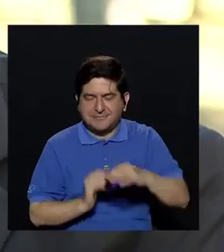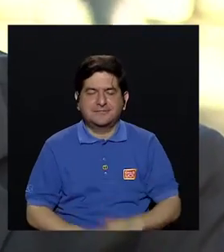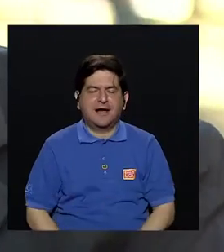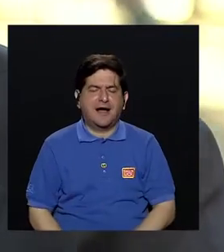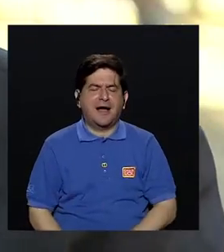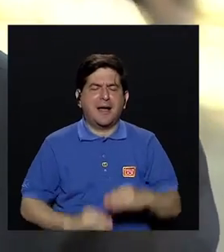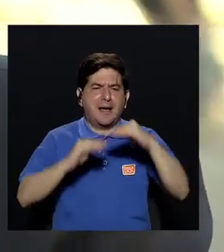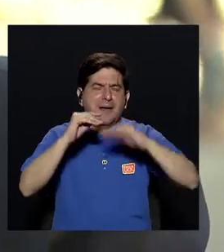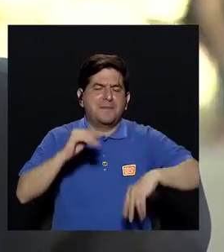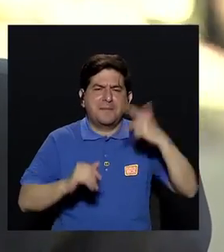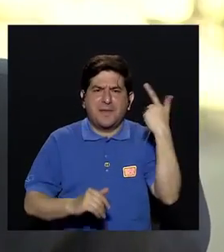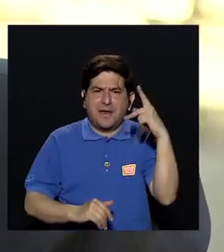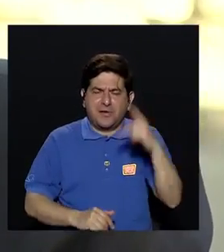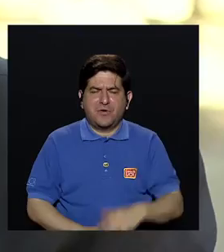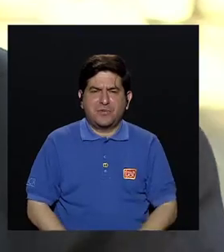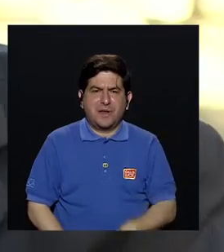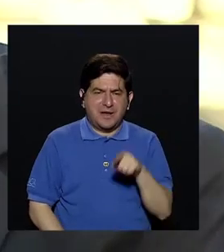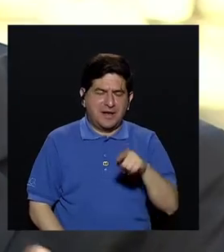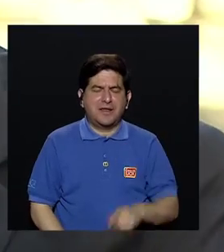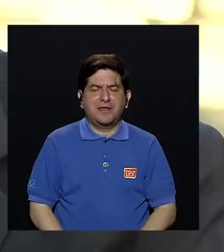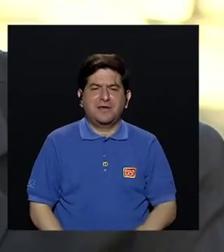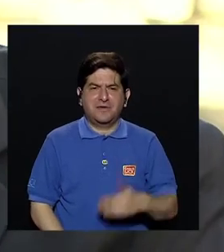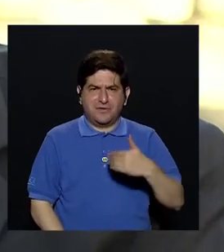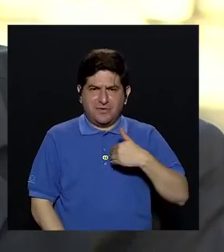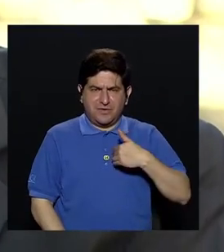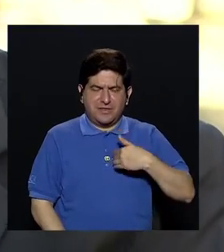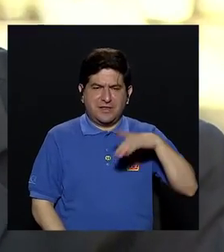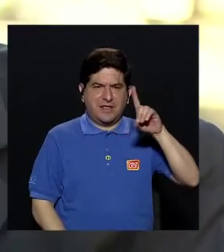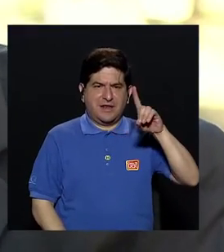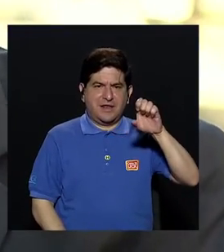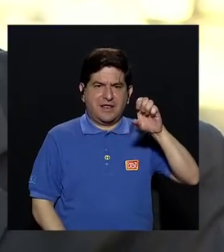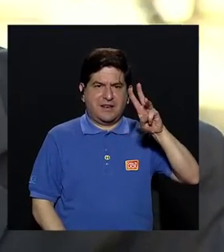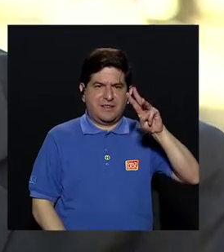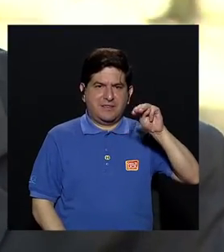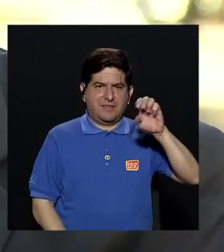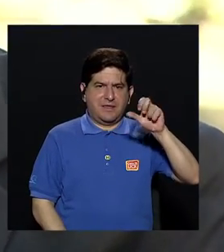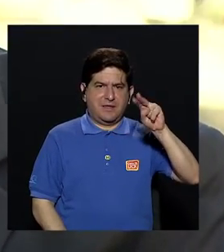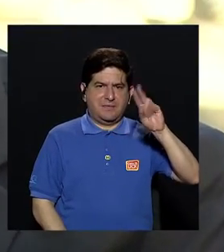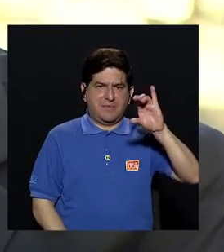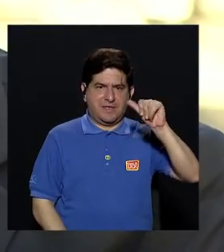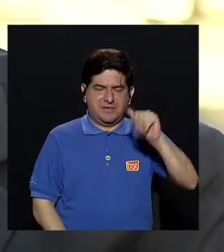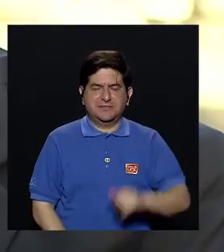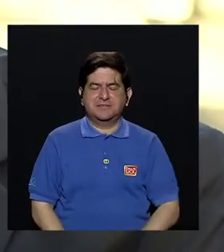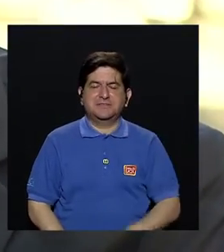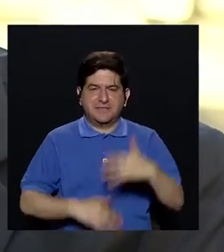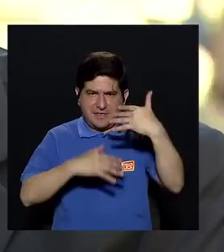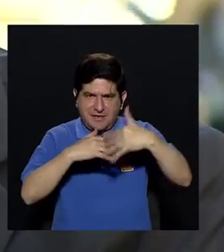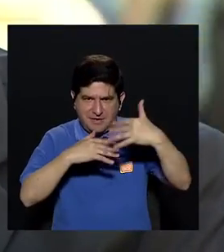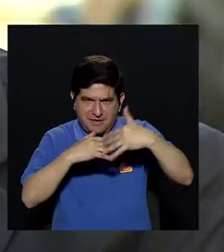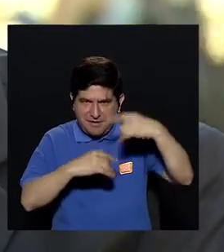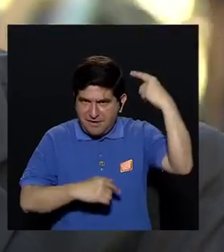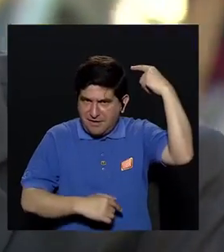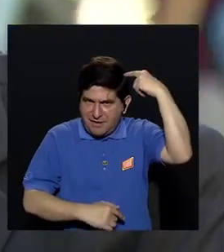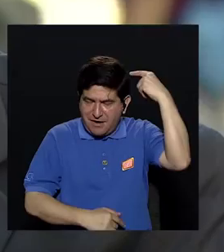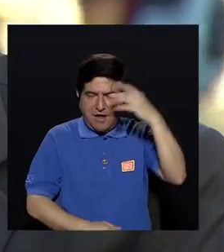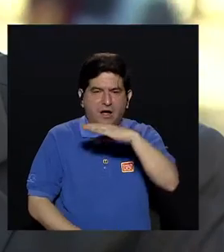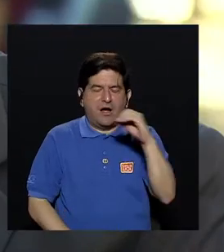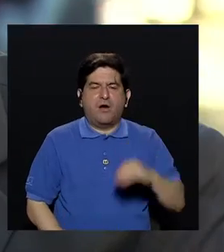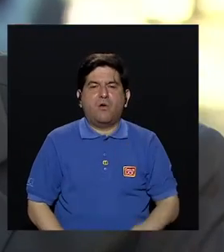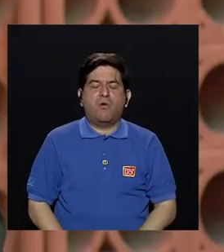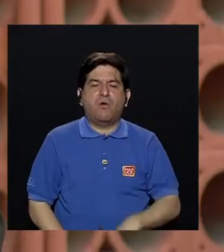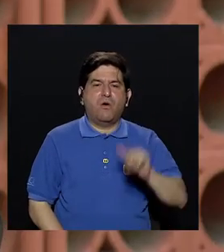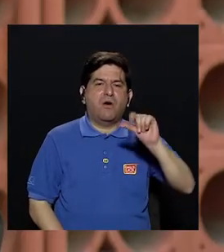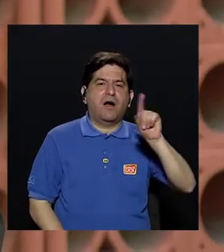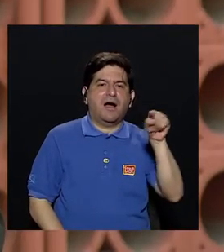sufrir tanto demencia vascular como enfermedades degenerativas como la enfermedad de Alzheimer. Doctor, y